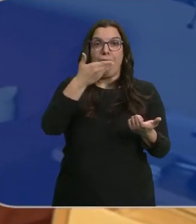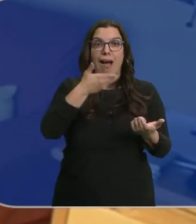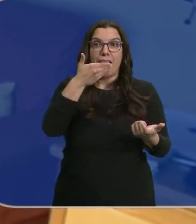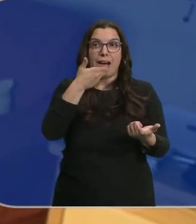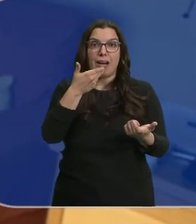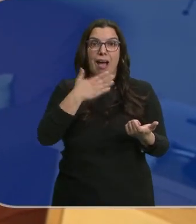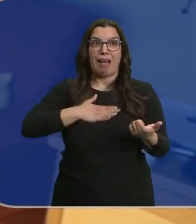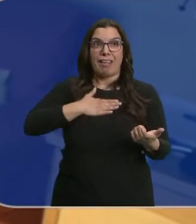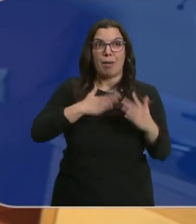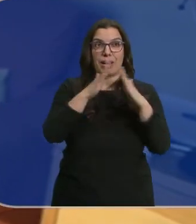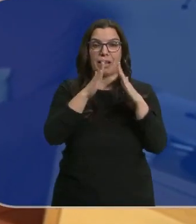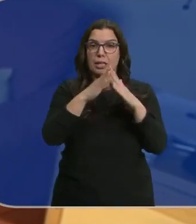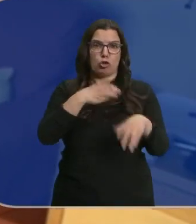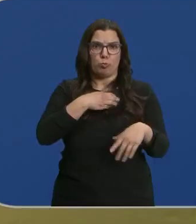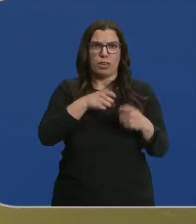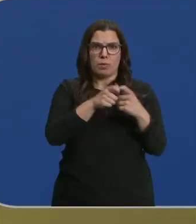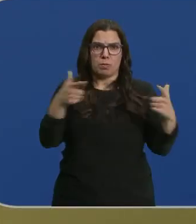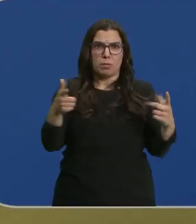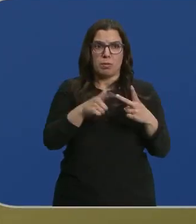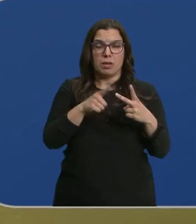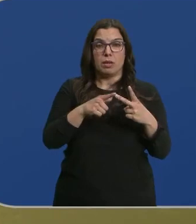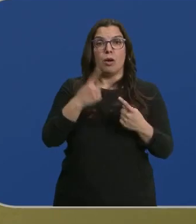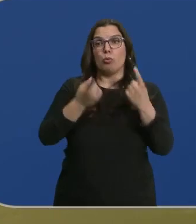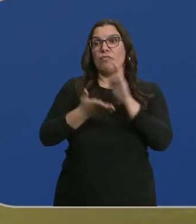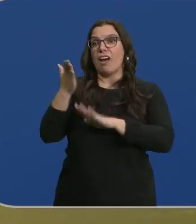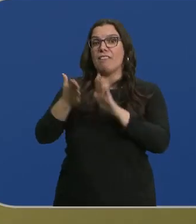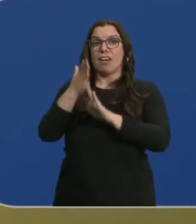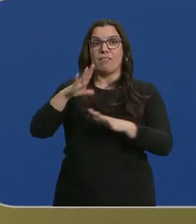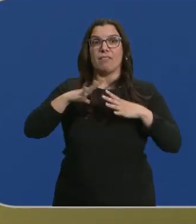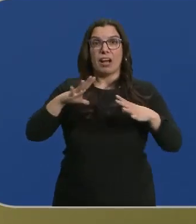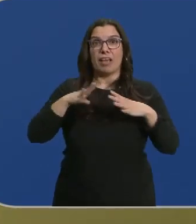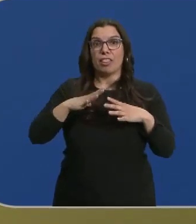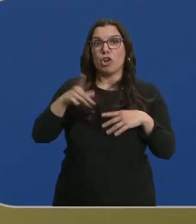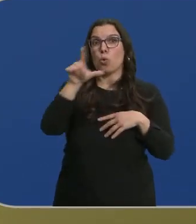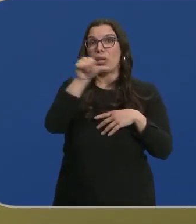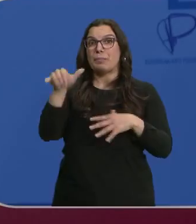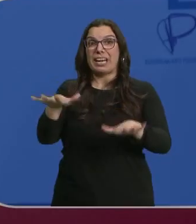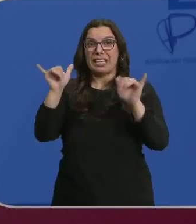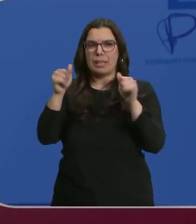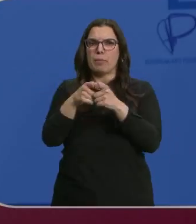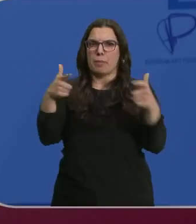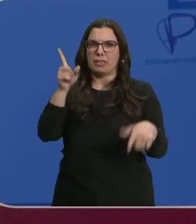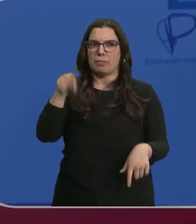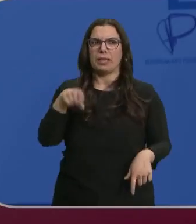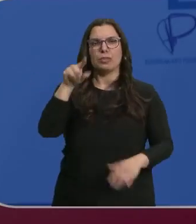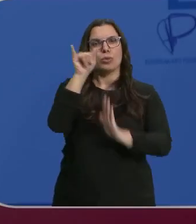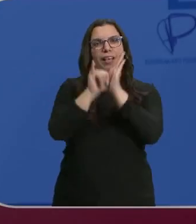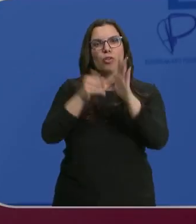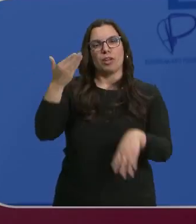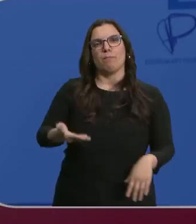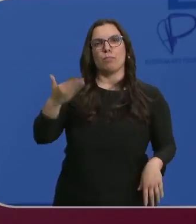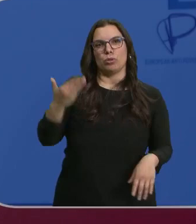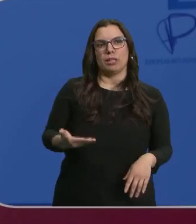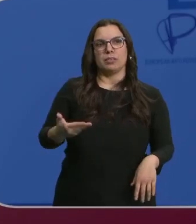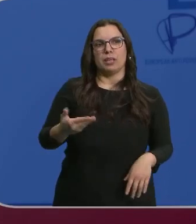una temperatura adecuada en su casa y las que no pueden irse de vacaciones al menos una semana al año. Este es un indicador importante,